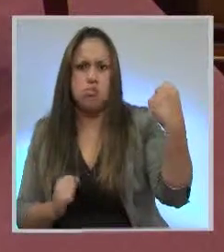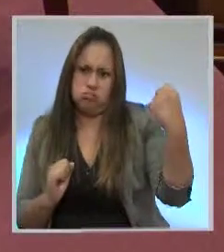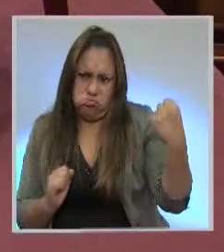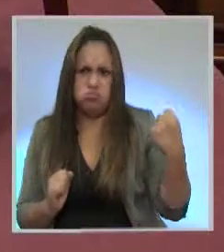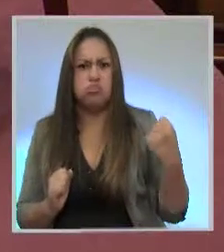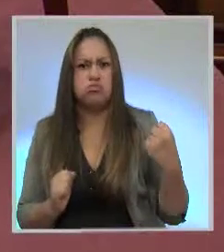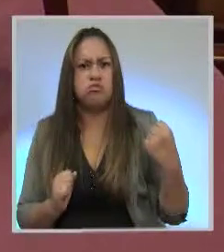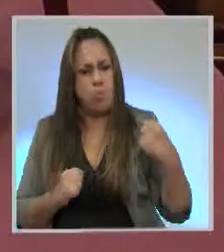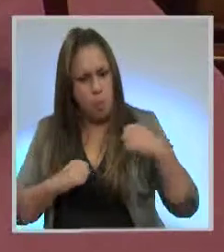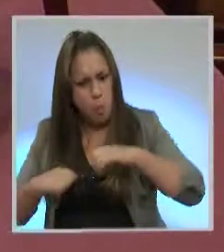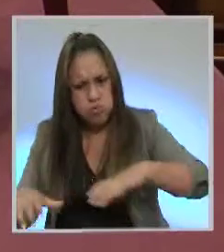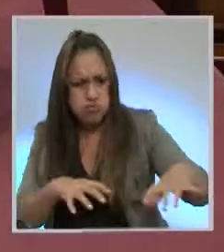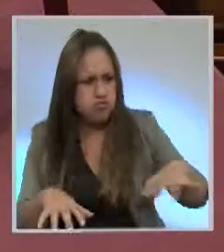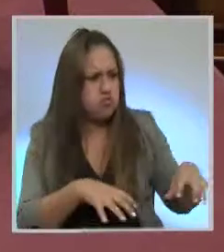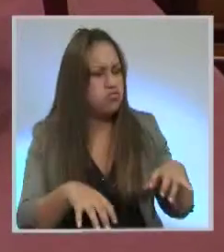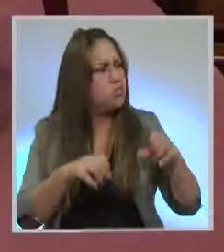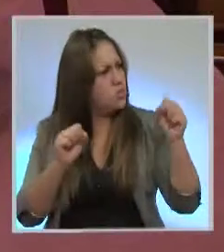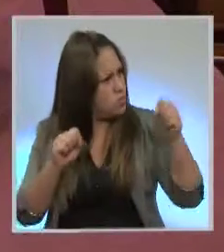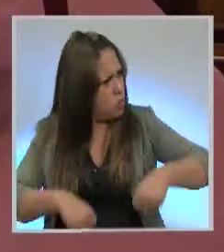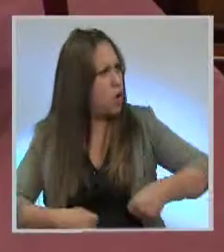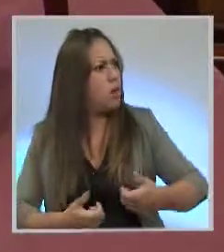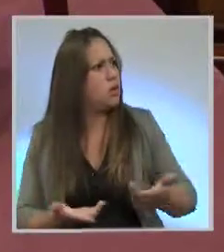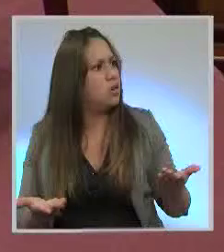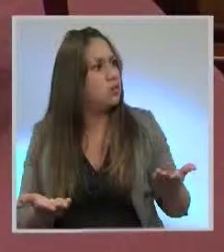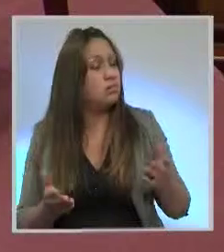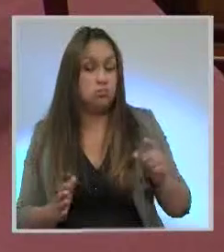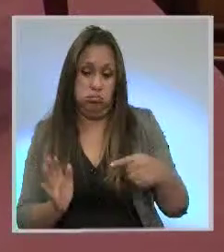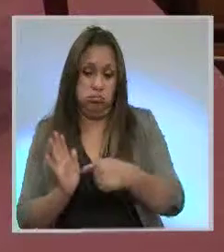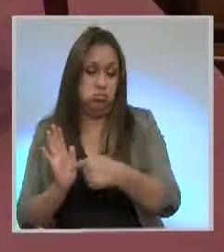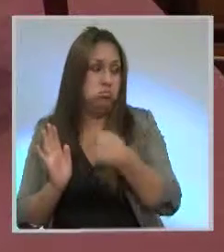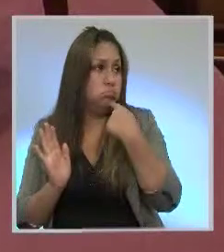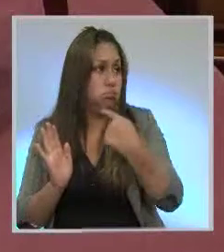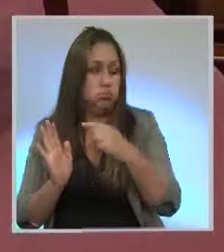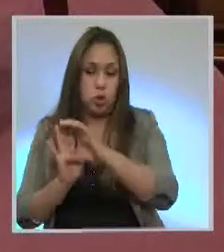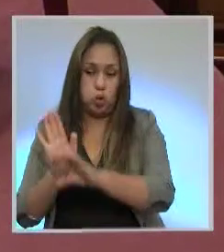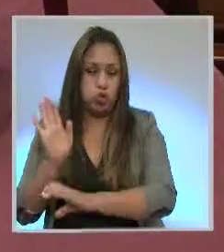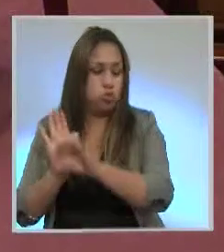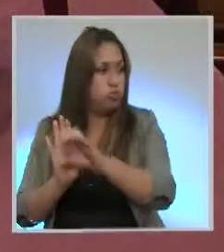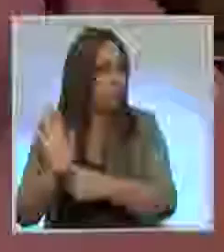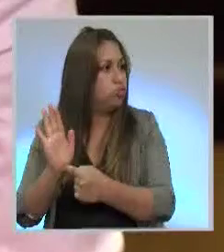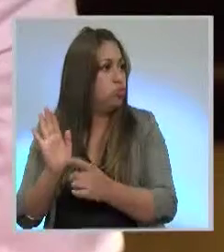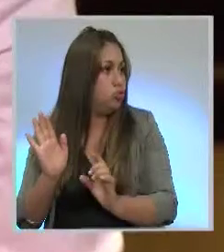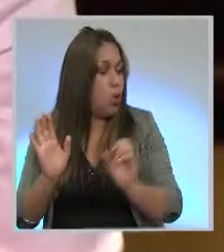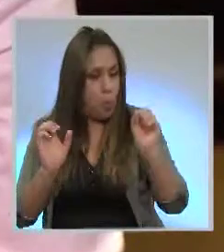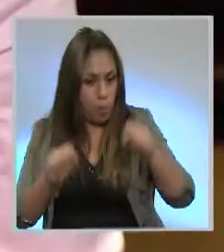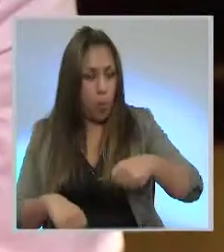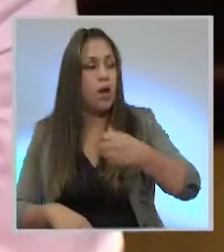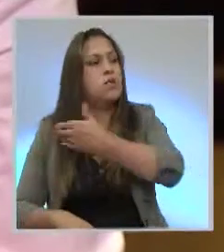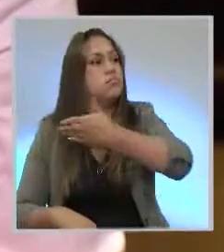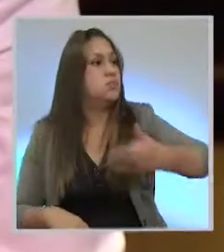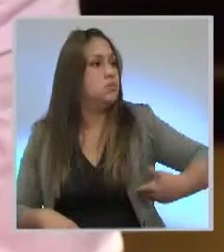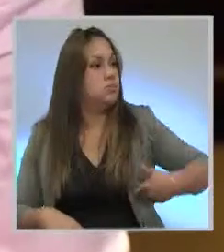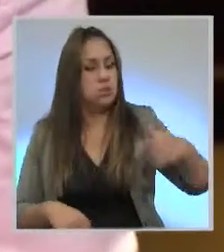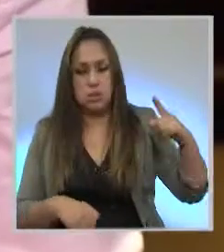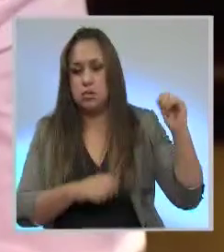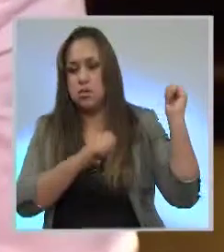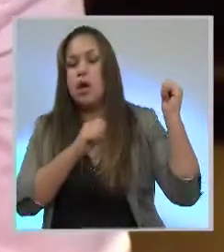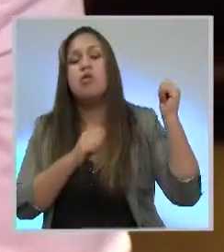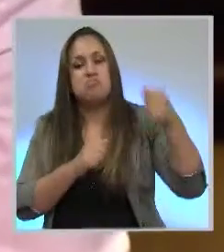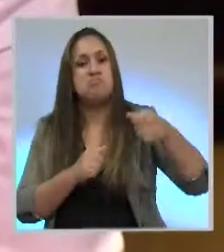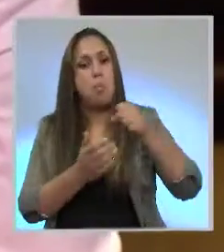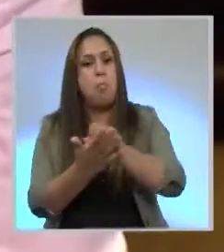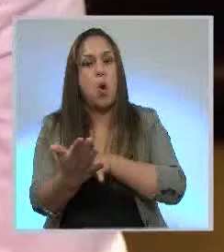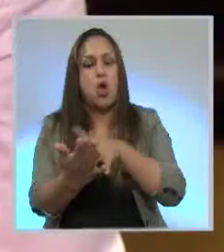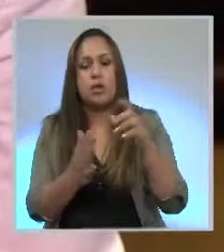establece la propia Constitución y la misma ley orgánica de la función legislativa, está facultado para presentar proyectos de ese tipo, de orden